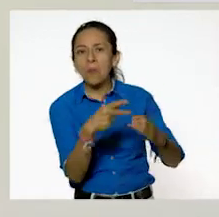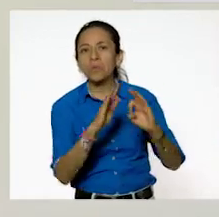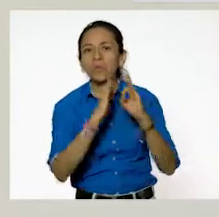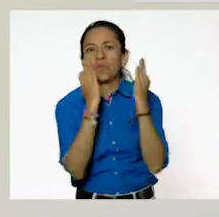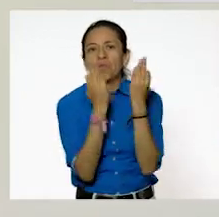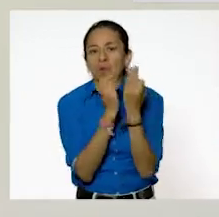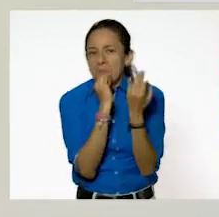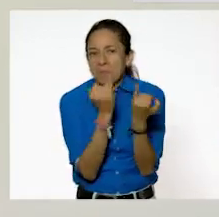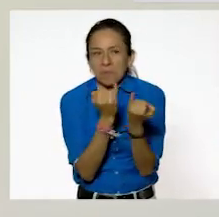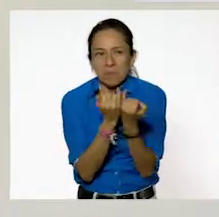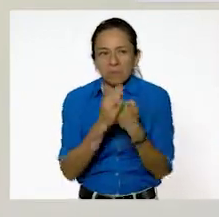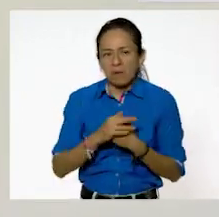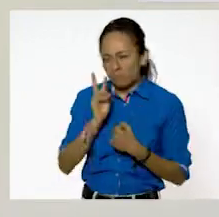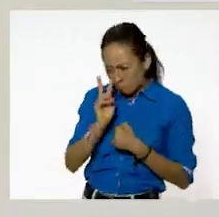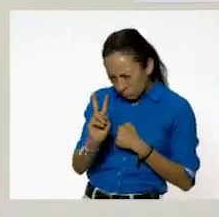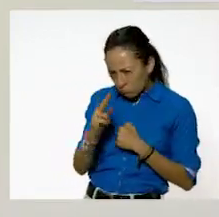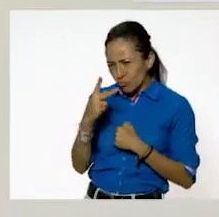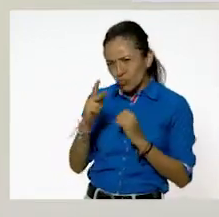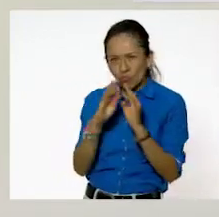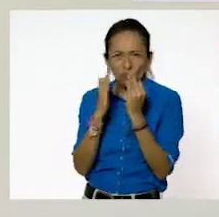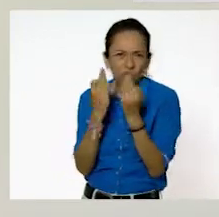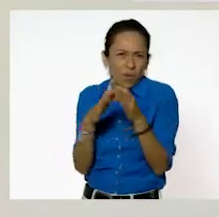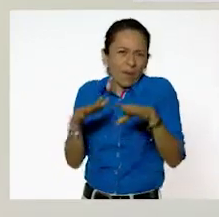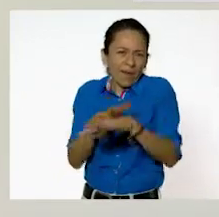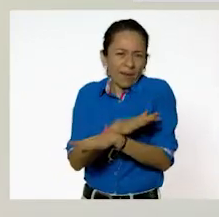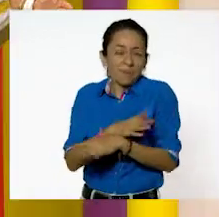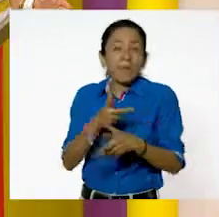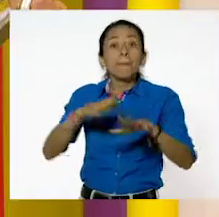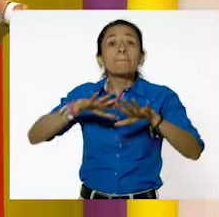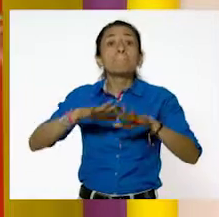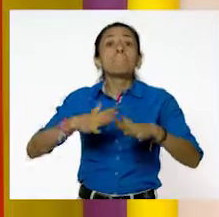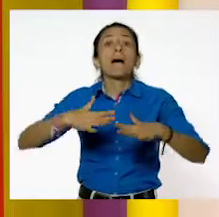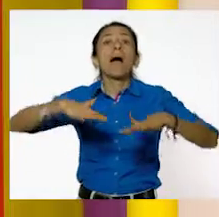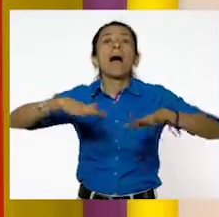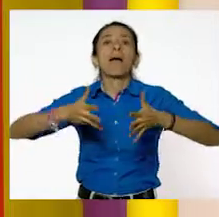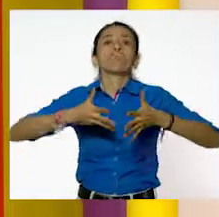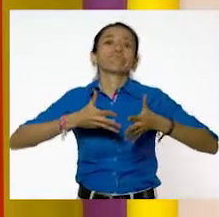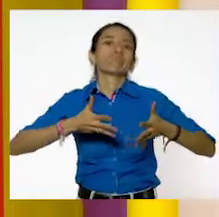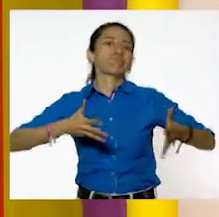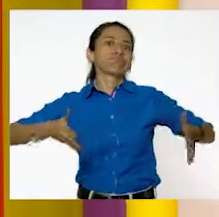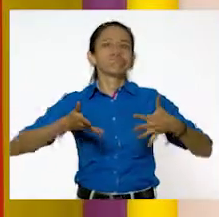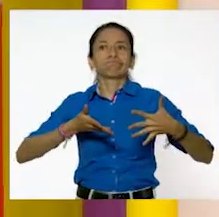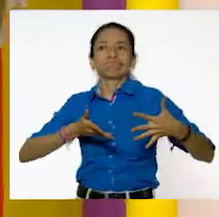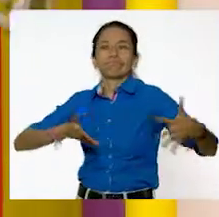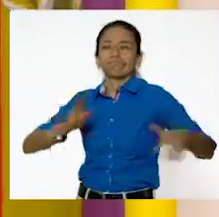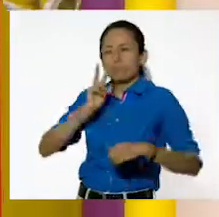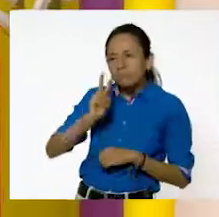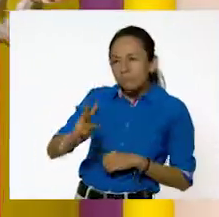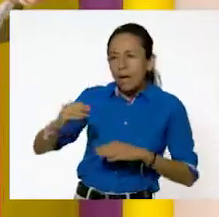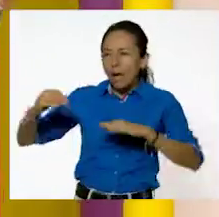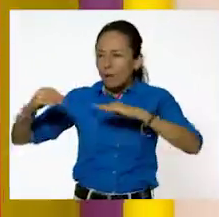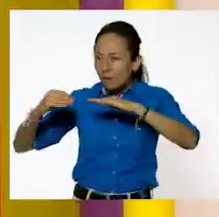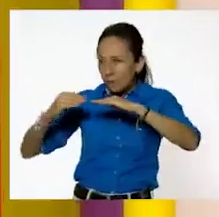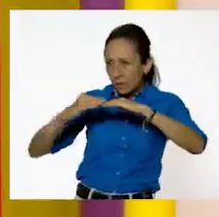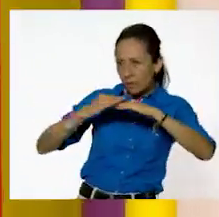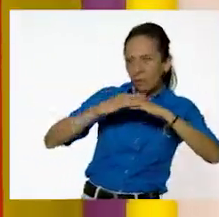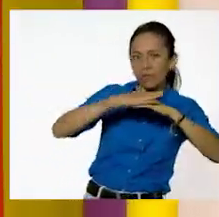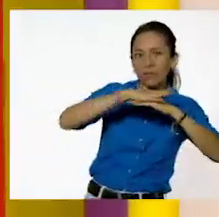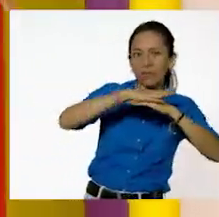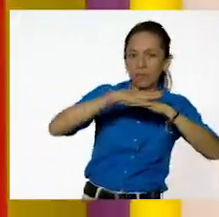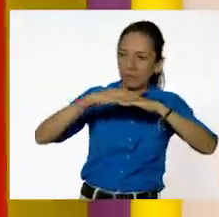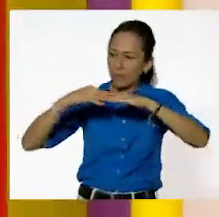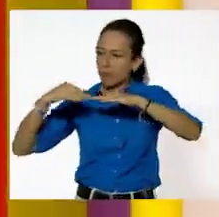forma diferente. ¿No? Por supuesto. En el mar está un poco más abierto y podemos ver cómo las olas se vienen, porque no hay algo que lo esté